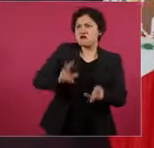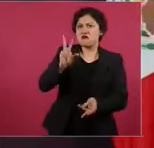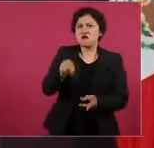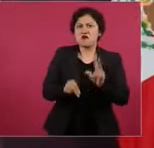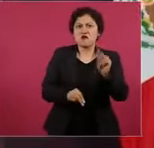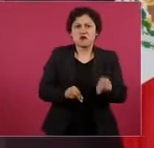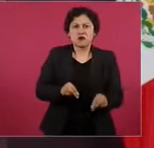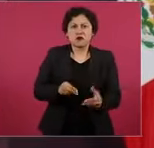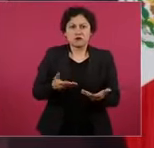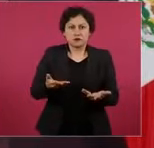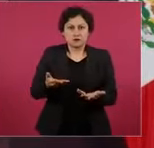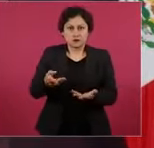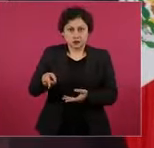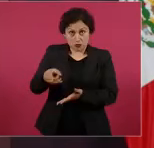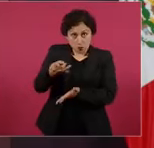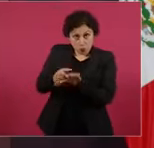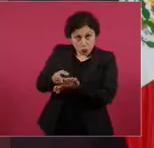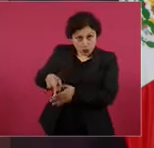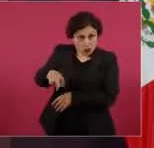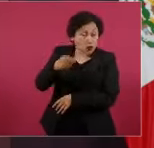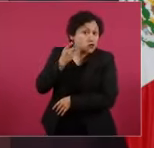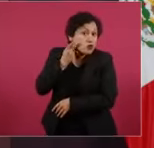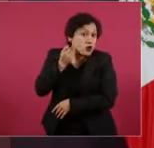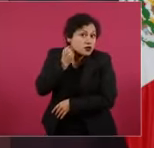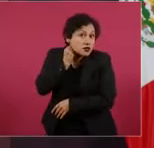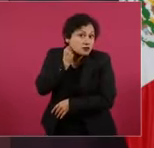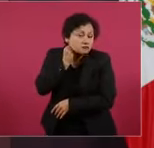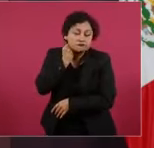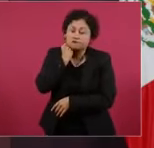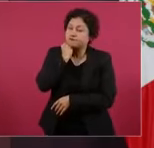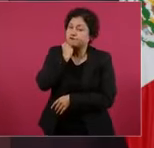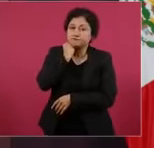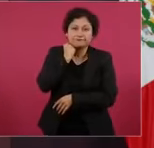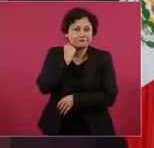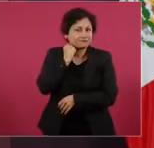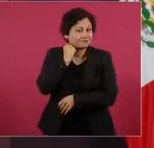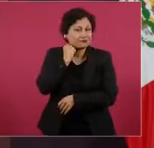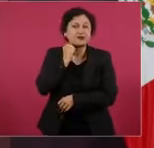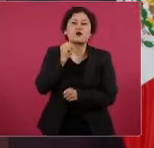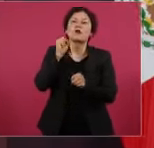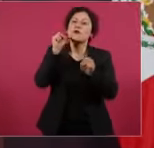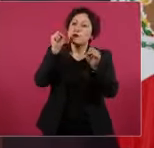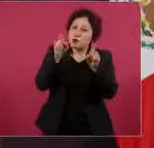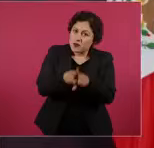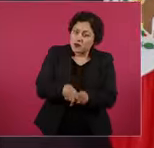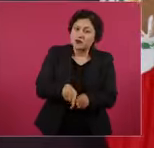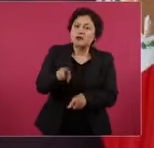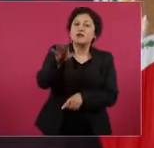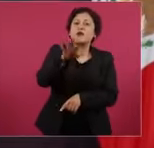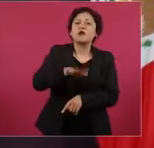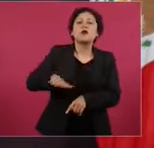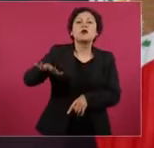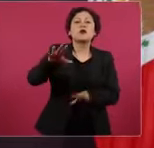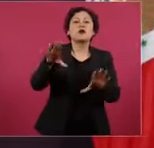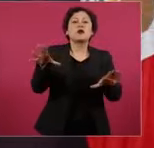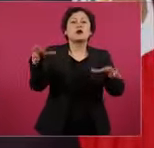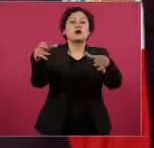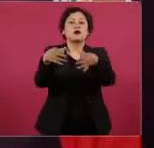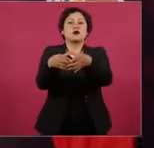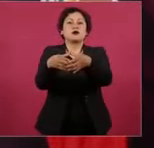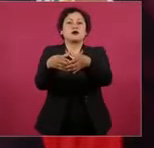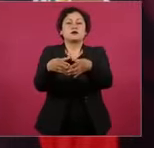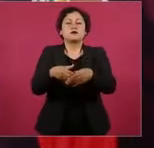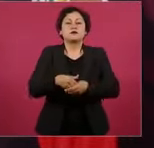sino se oponen los de